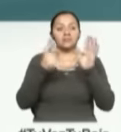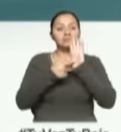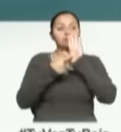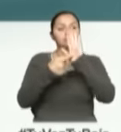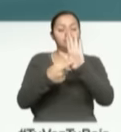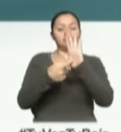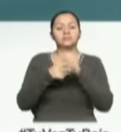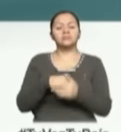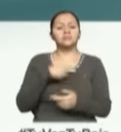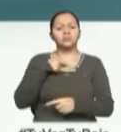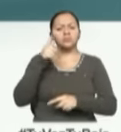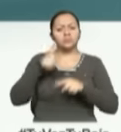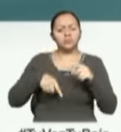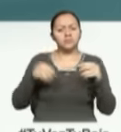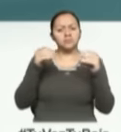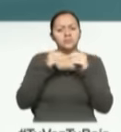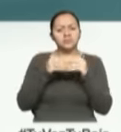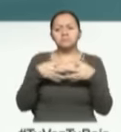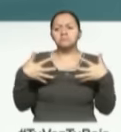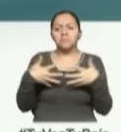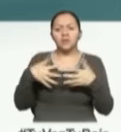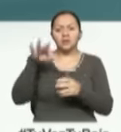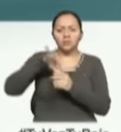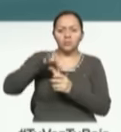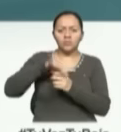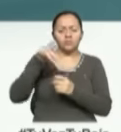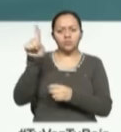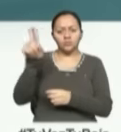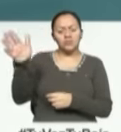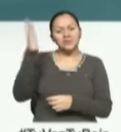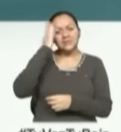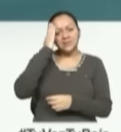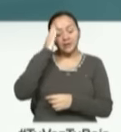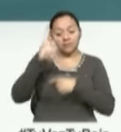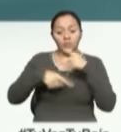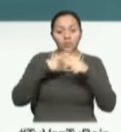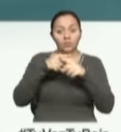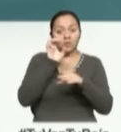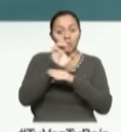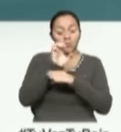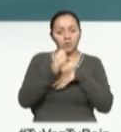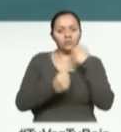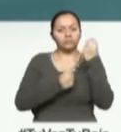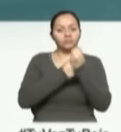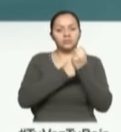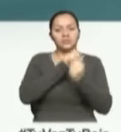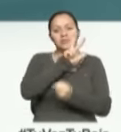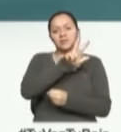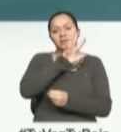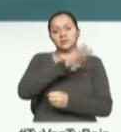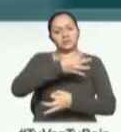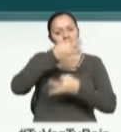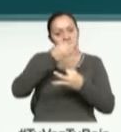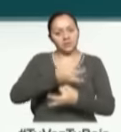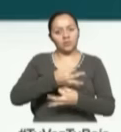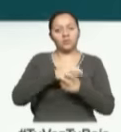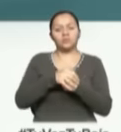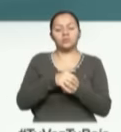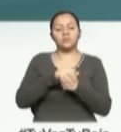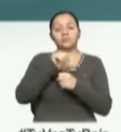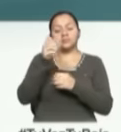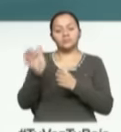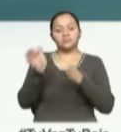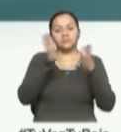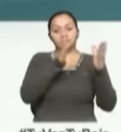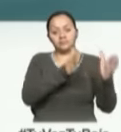dice que no debe temerle a las urnas, aunque sepa perfectamente que el pueblo ecuatoriano apoyará el proceso de la Revolución Ciudadana. Por otro lado,